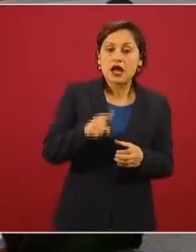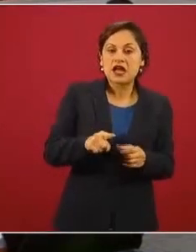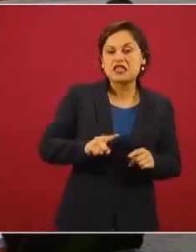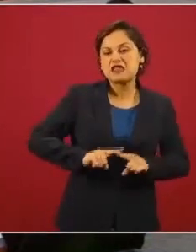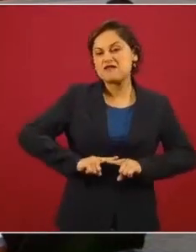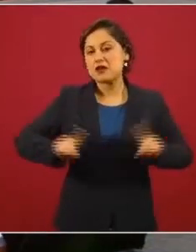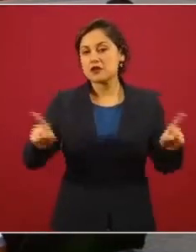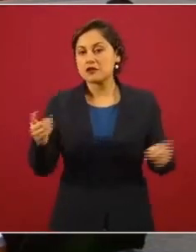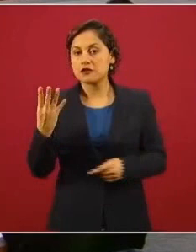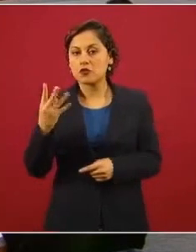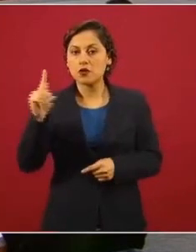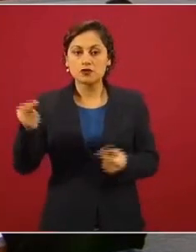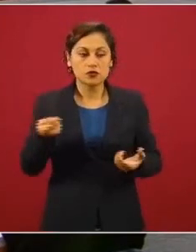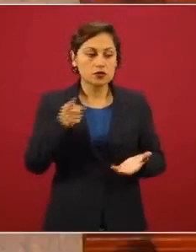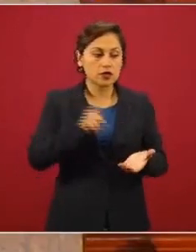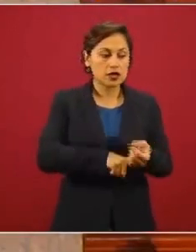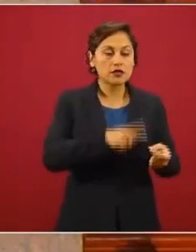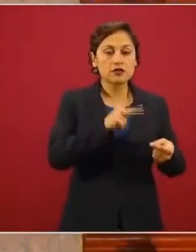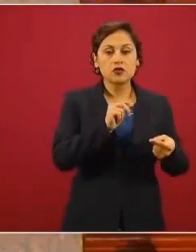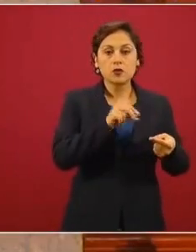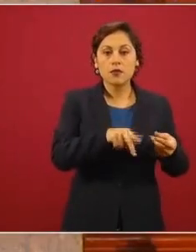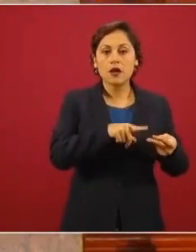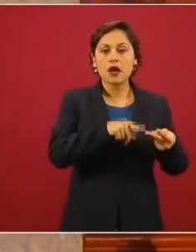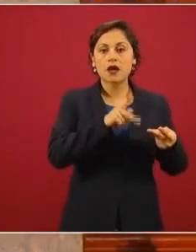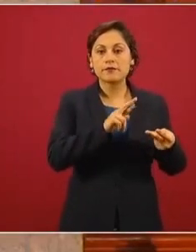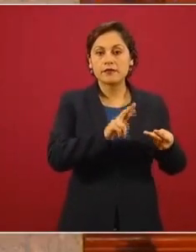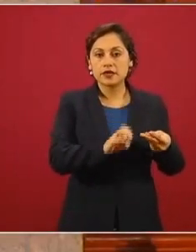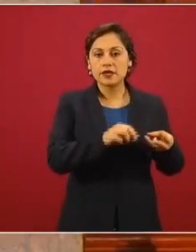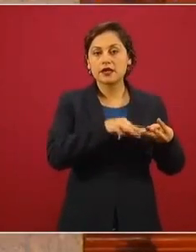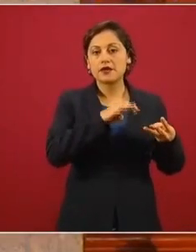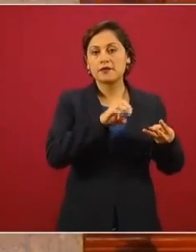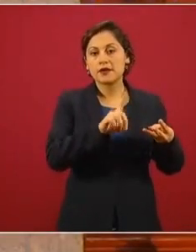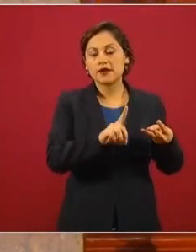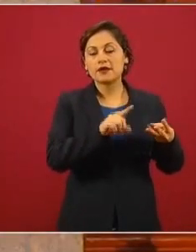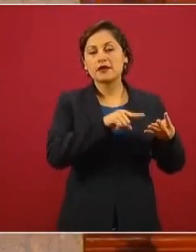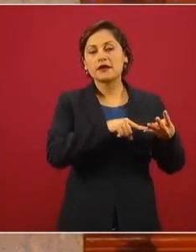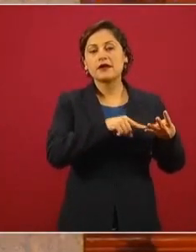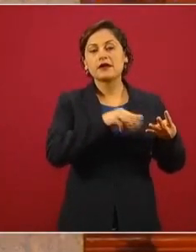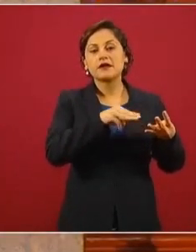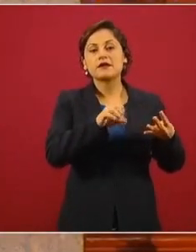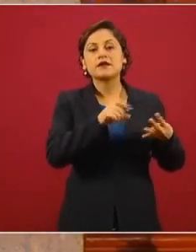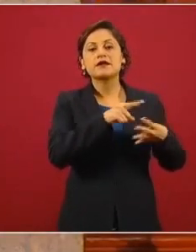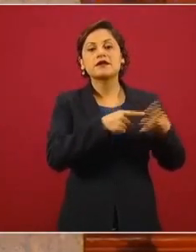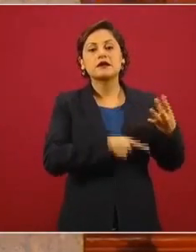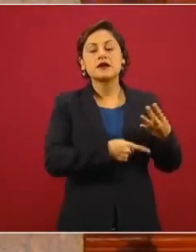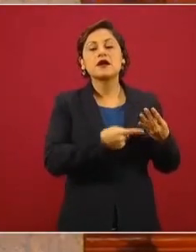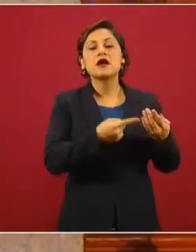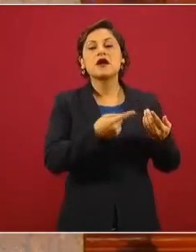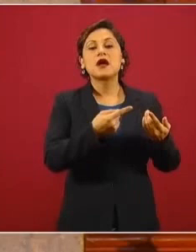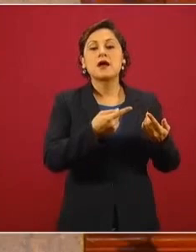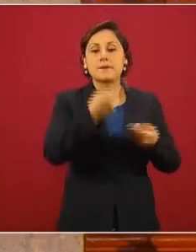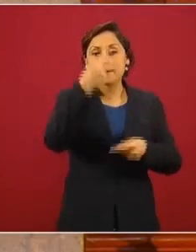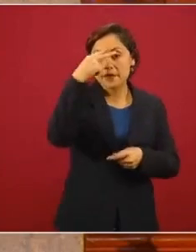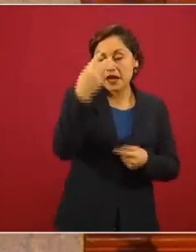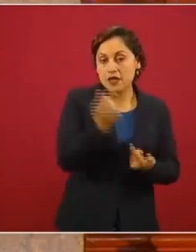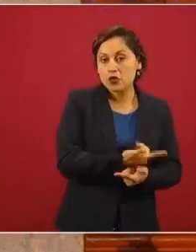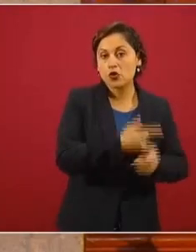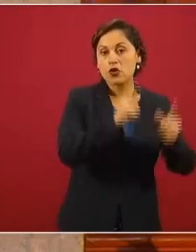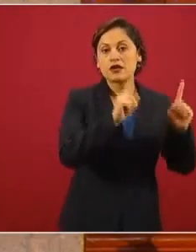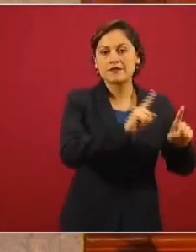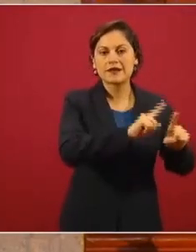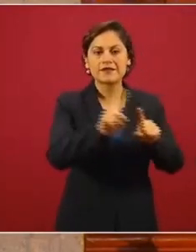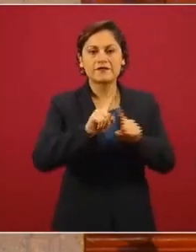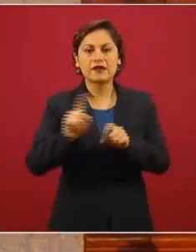participen PAN, PRI, PRD, MC, partidos emergentes como México Libre, gobernadores, alcaldes de las